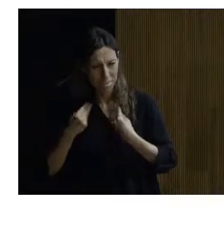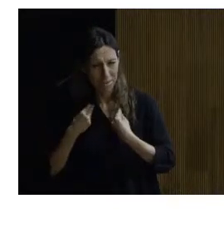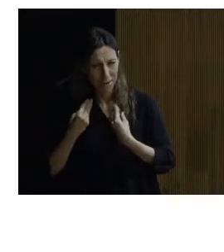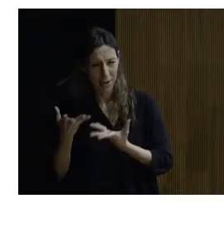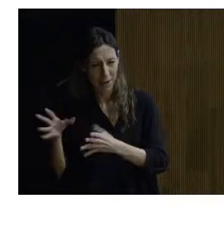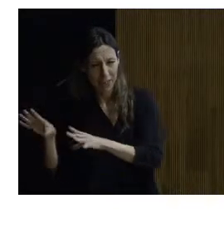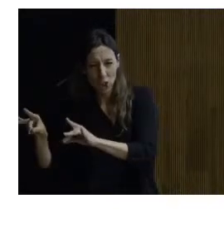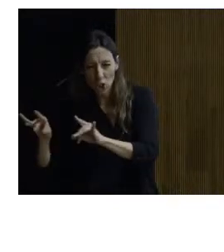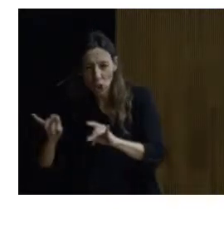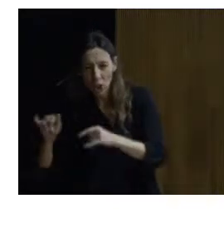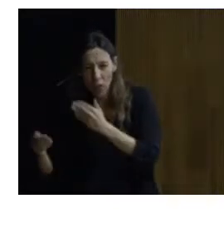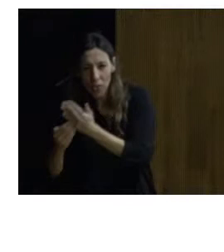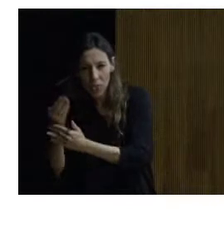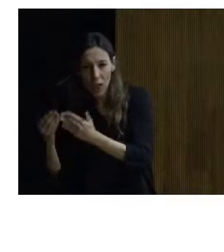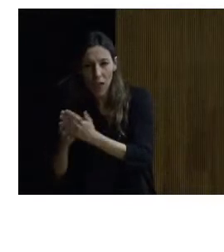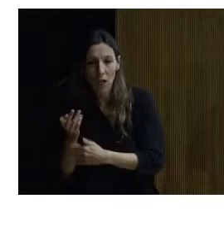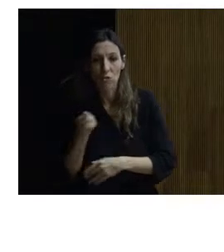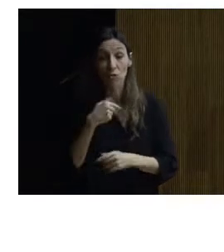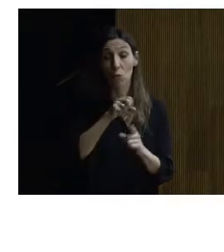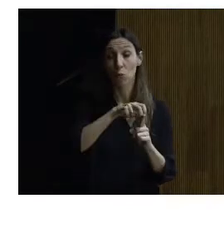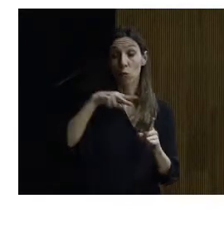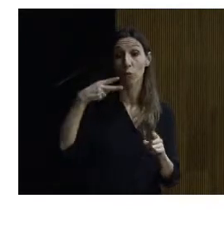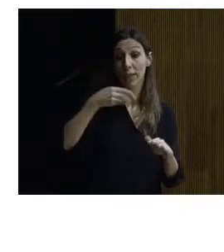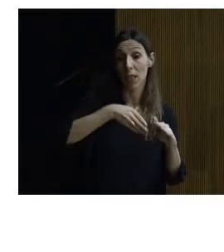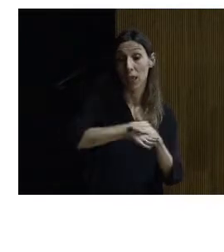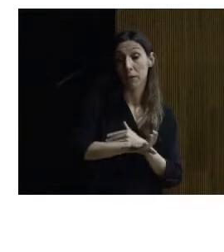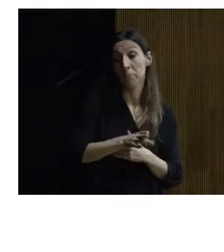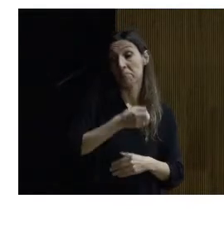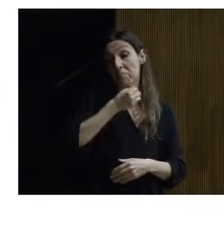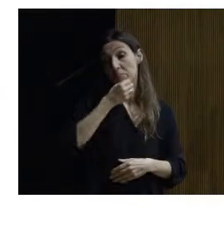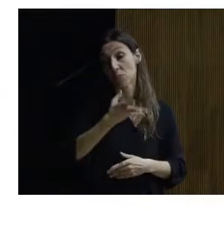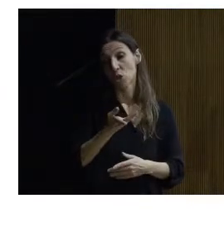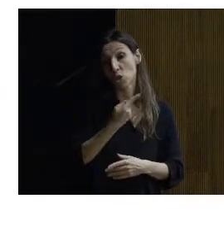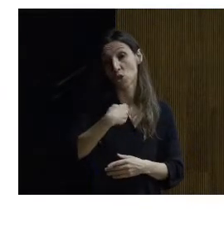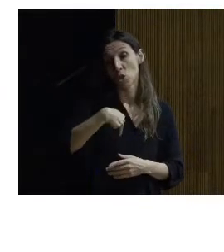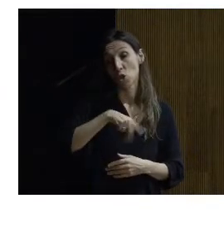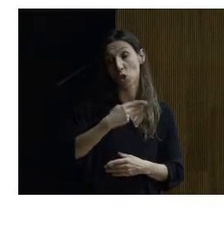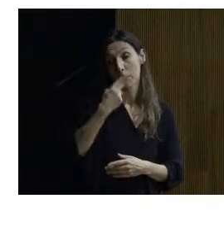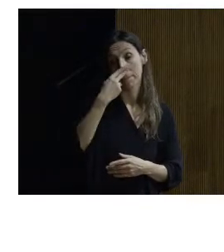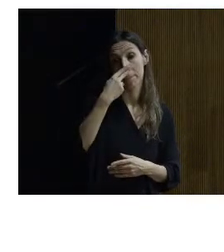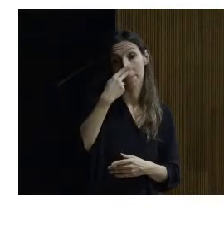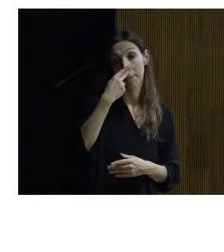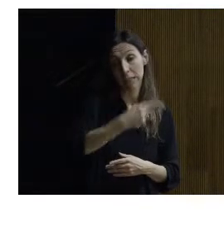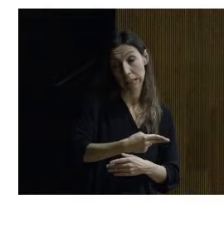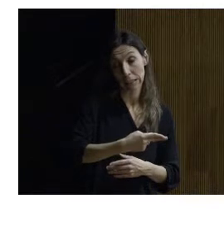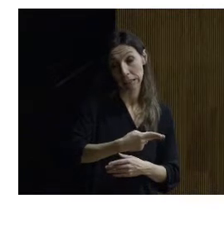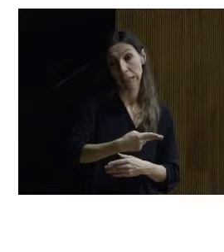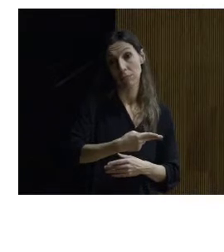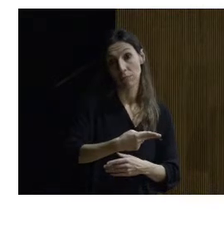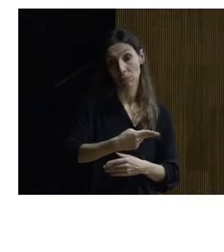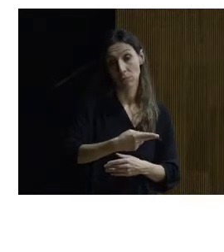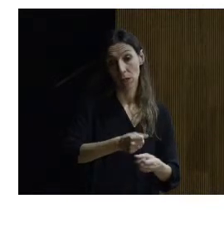jornada laboral nosotros desde el punto de vista de la accesibilidad pues bueno realizamos una una visita al edificio